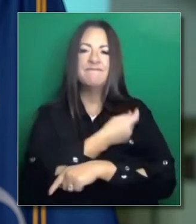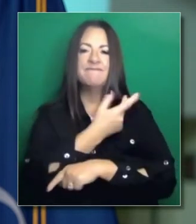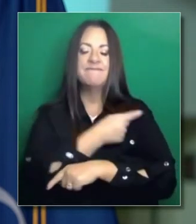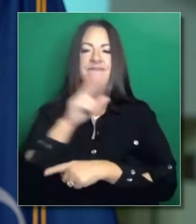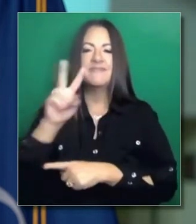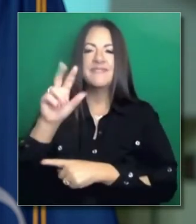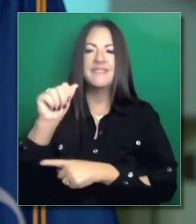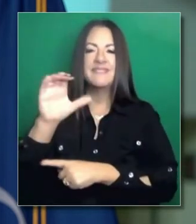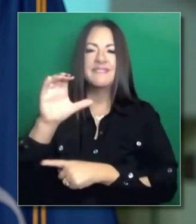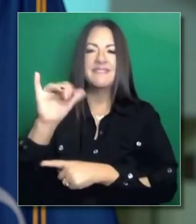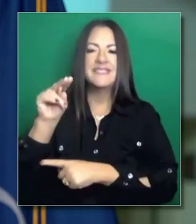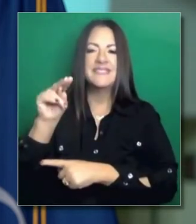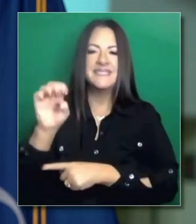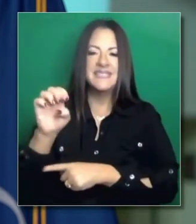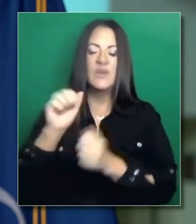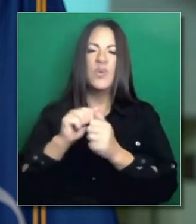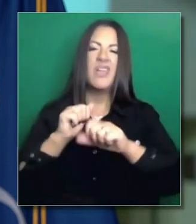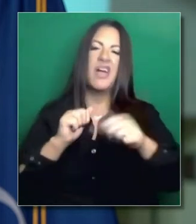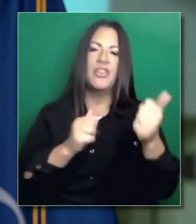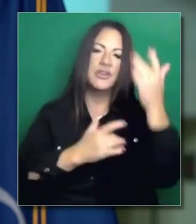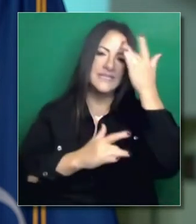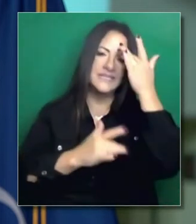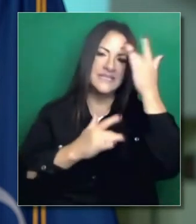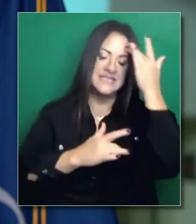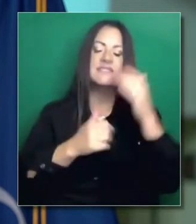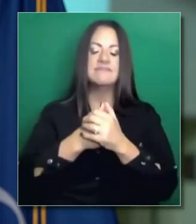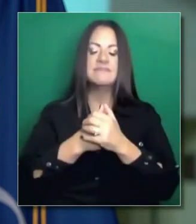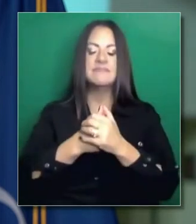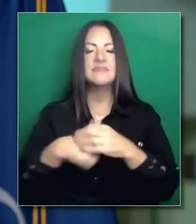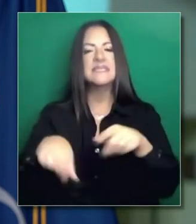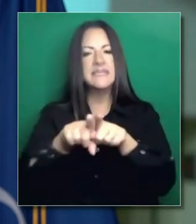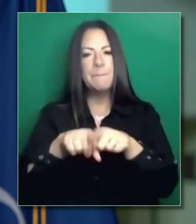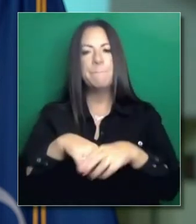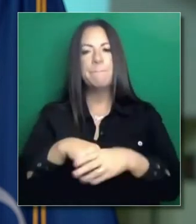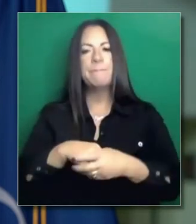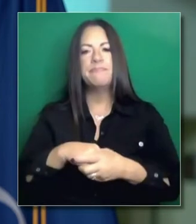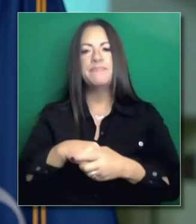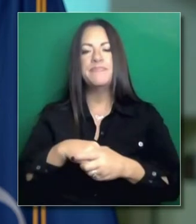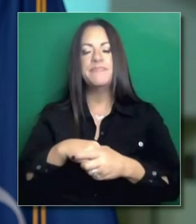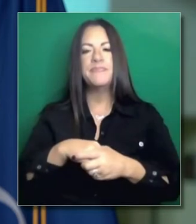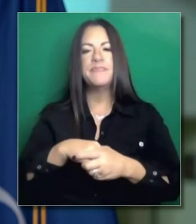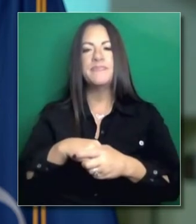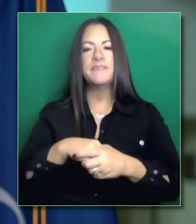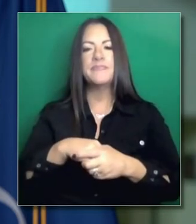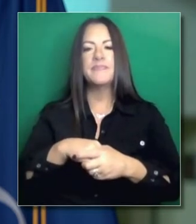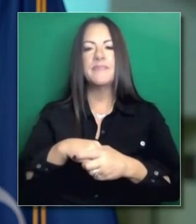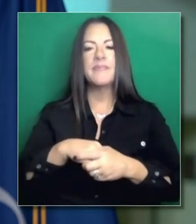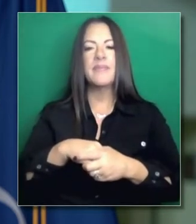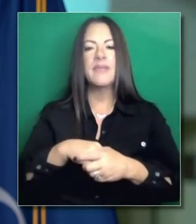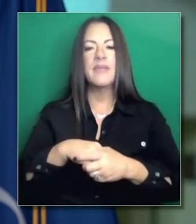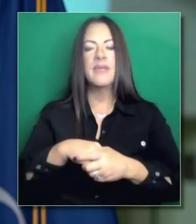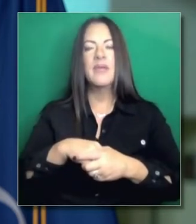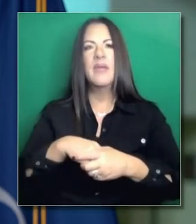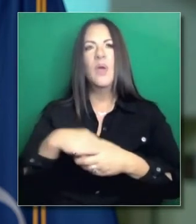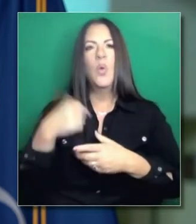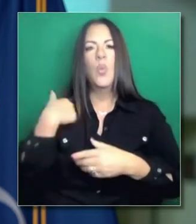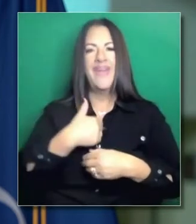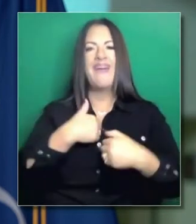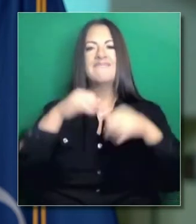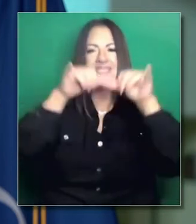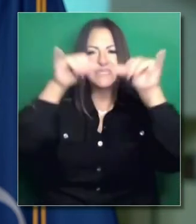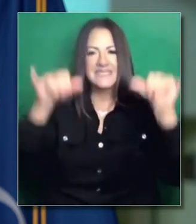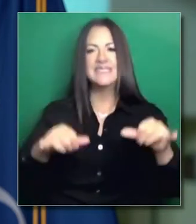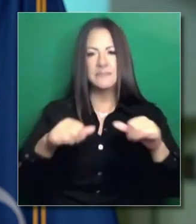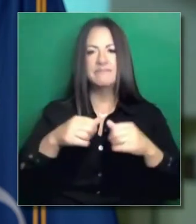familiarizados con esto. Dentro de ese mismo sistema, ya se la respuesta a su interrogante. Habiendo dicho esto, hay un poco de